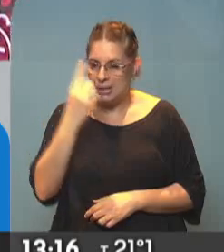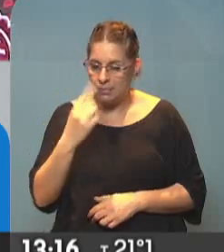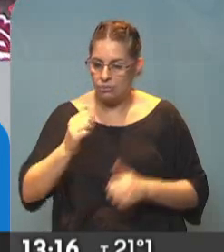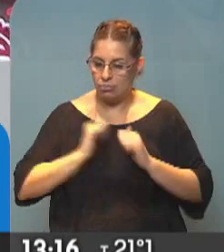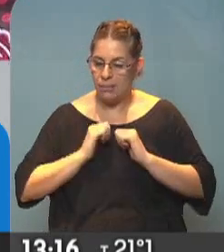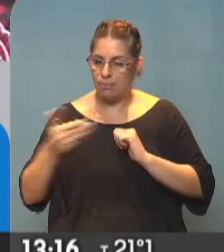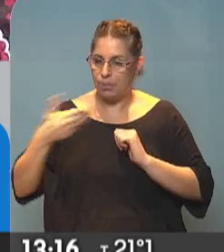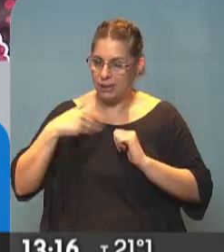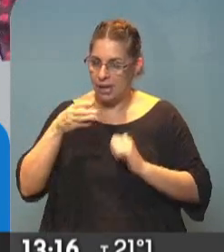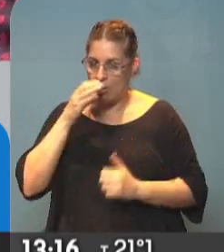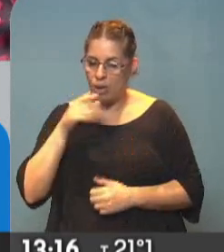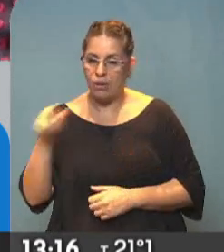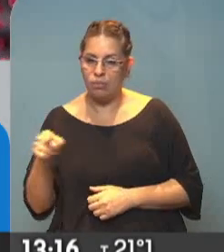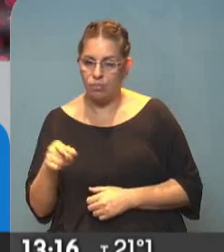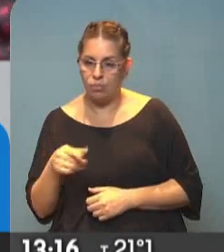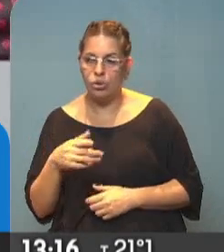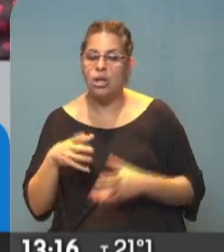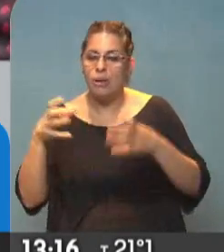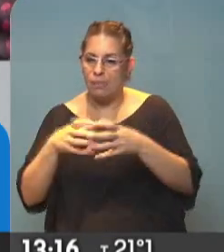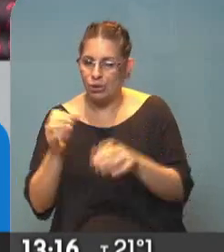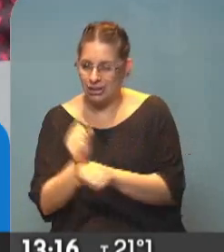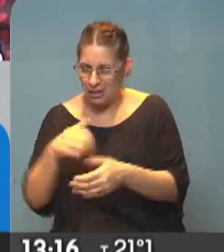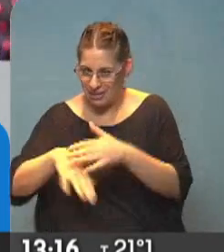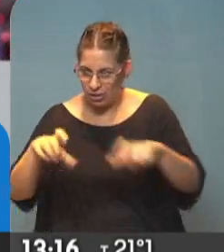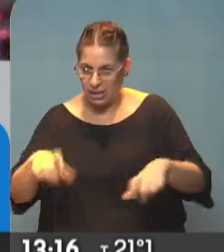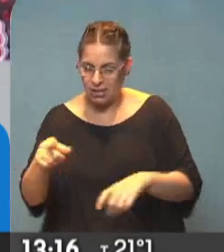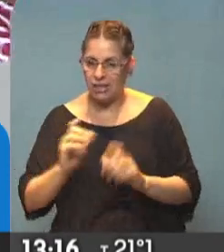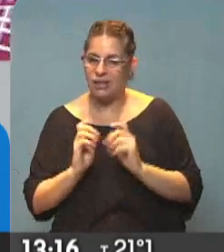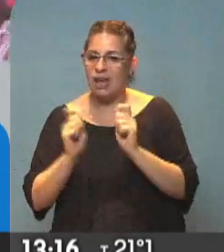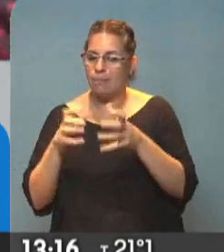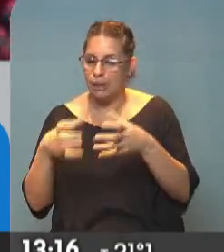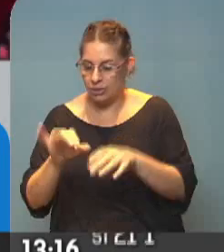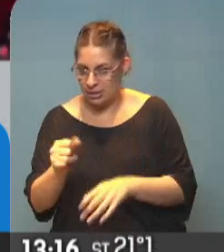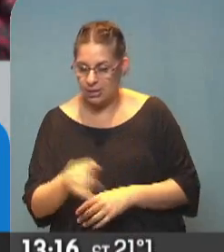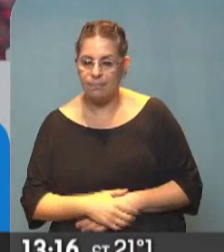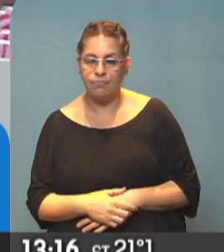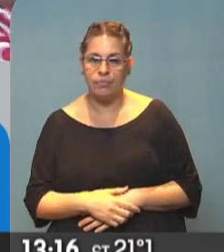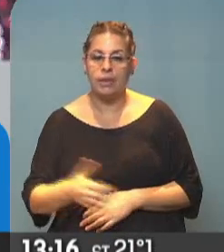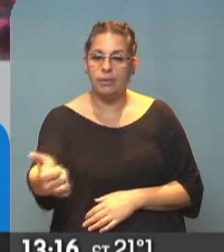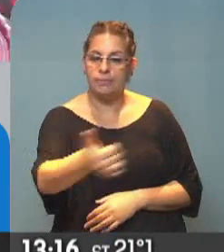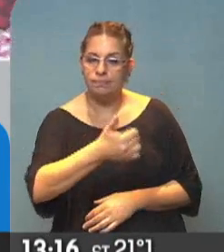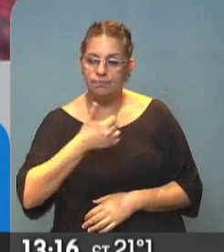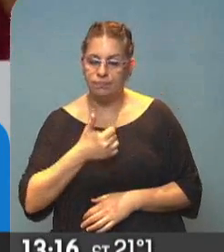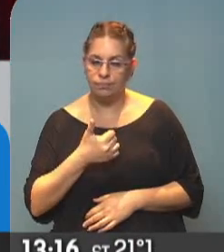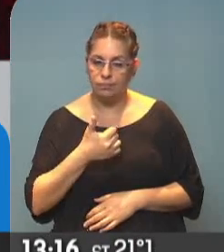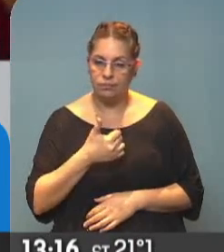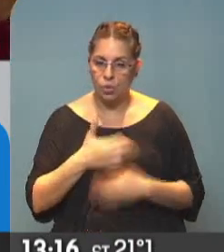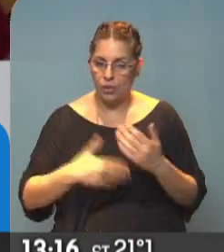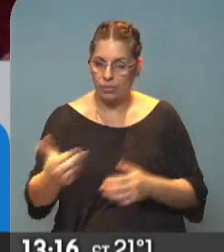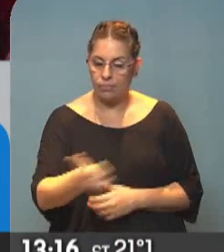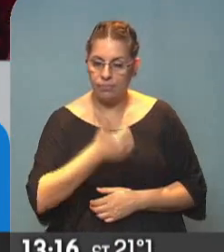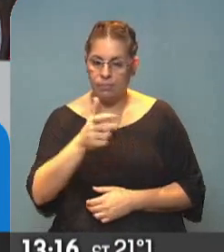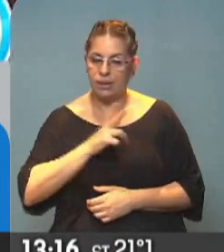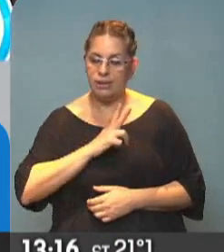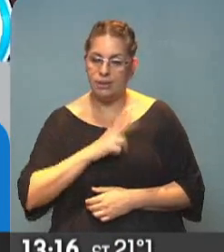y... ¿Vos sos Alcanza Pelotas? Sí, Alcanza Pelotas. Y se acercó... Se acercó y me dijo